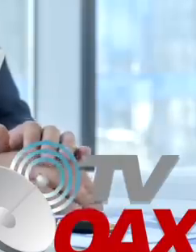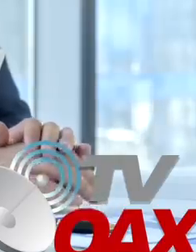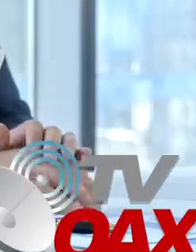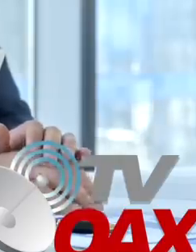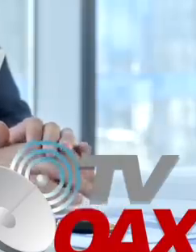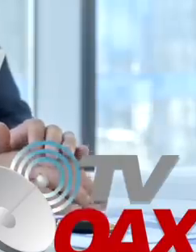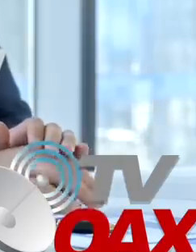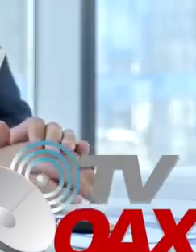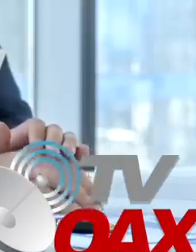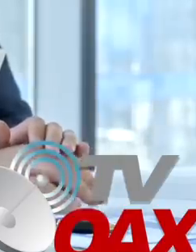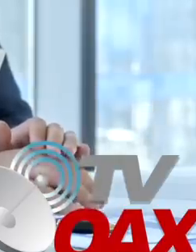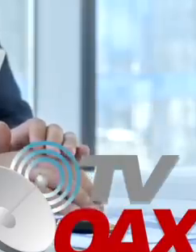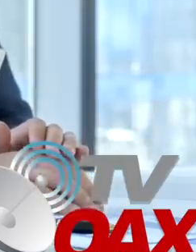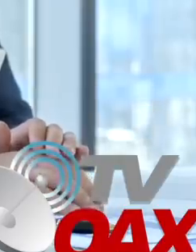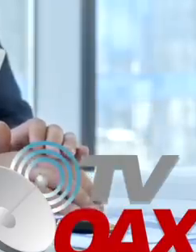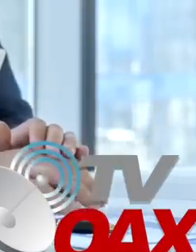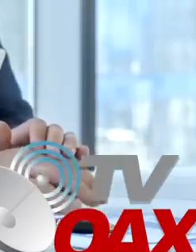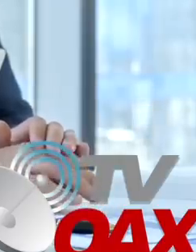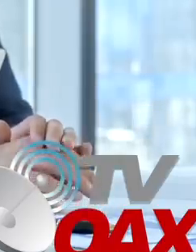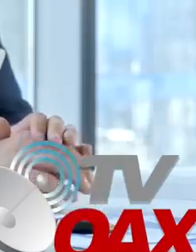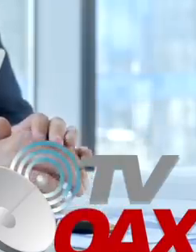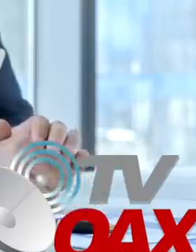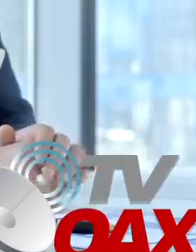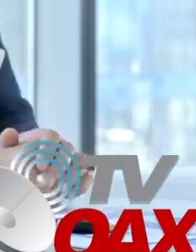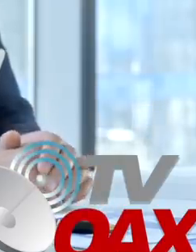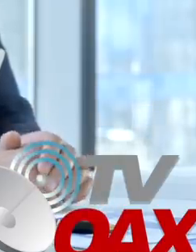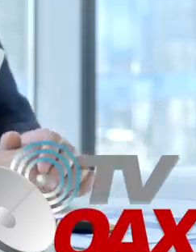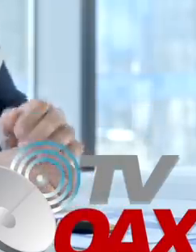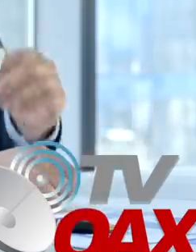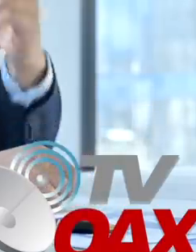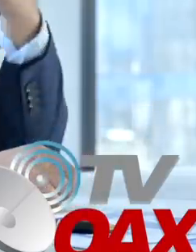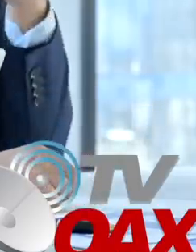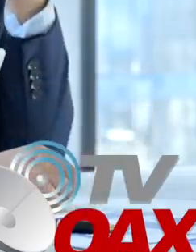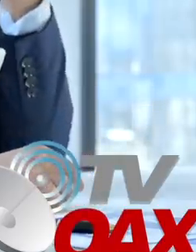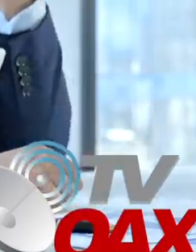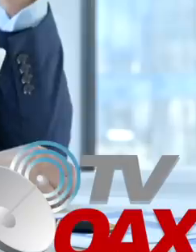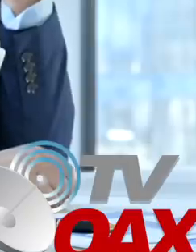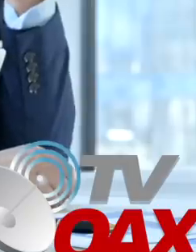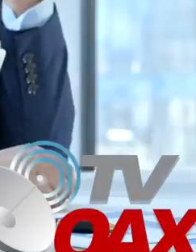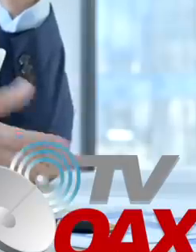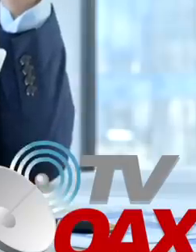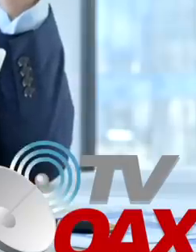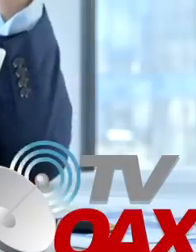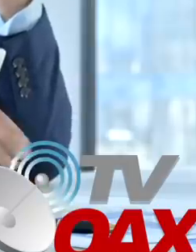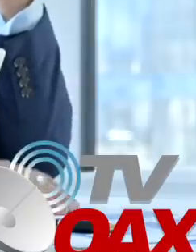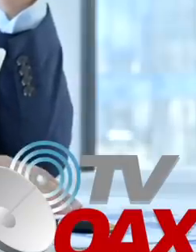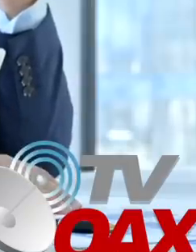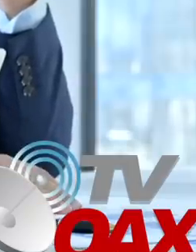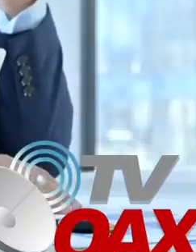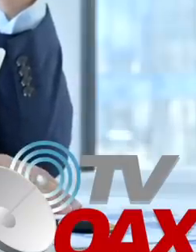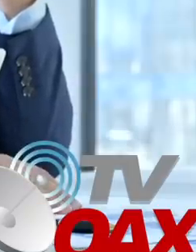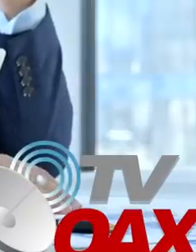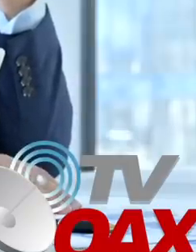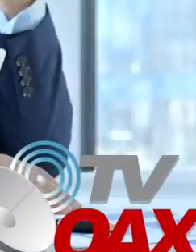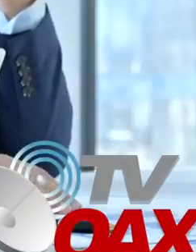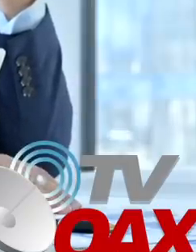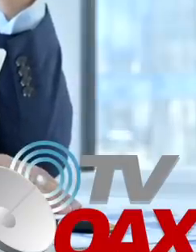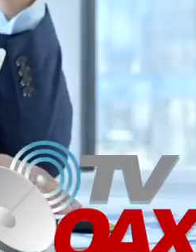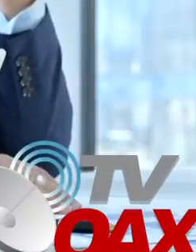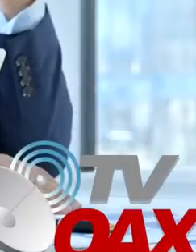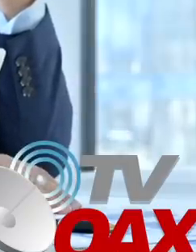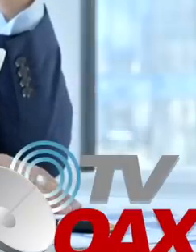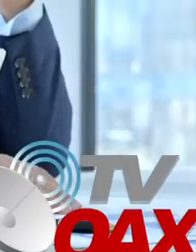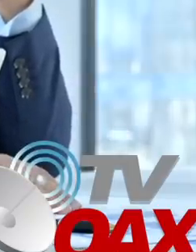esta empresa gringa que el gobierno de México iba a tomar cartas en el asunto y hoy están buscando por todos lados